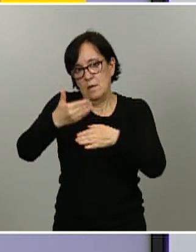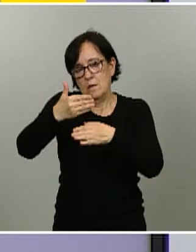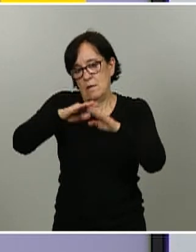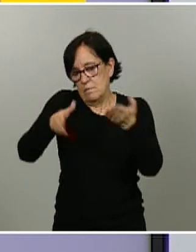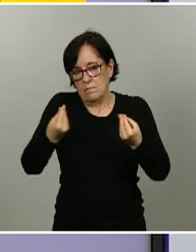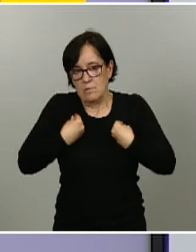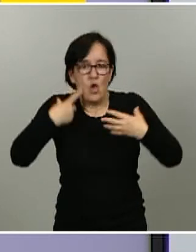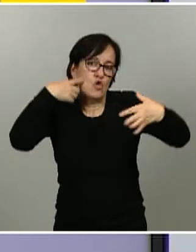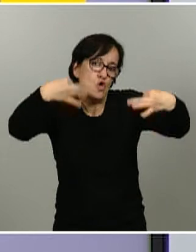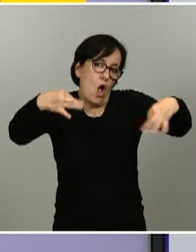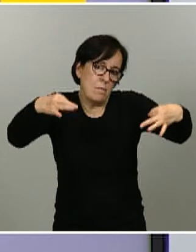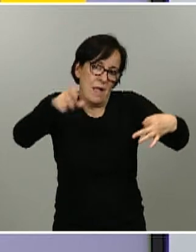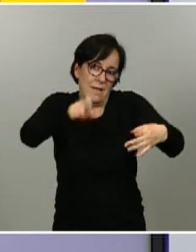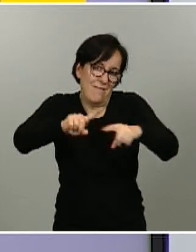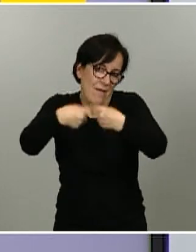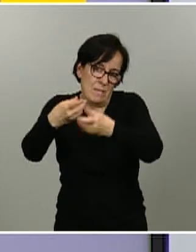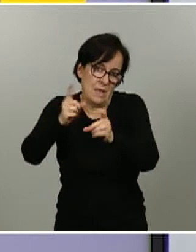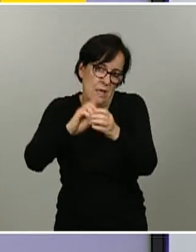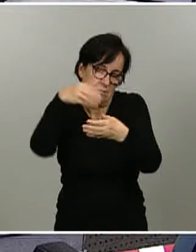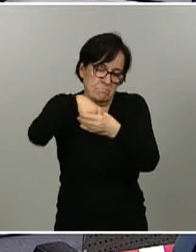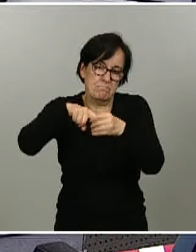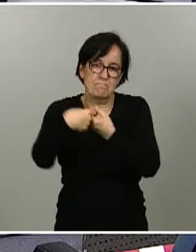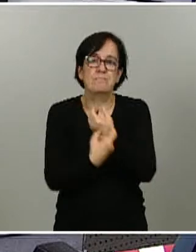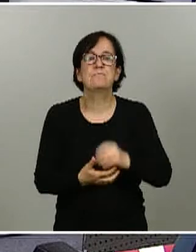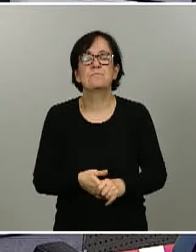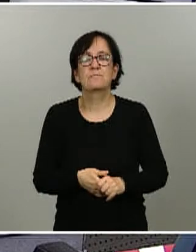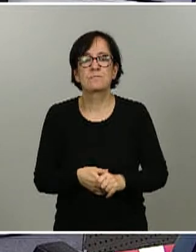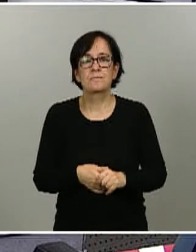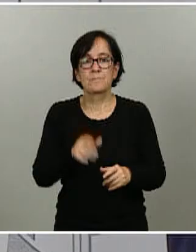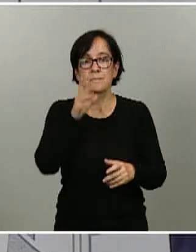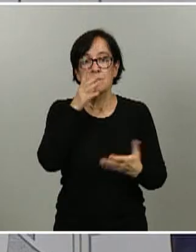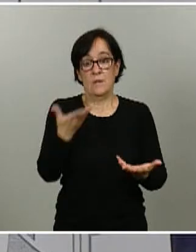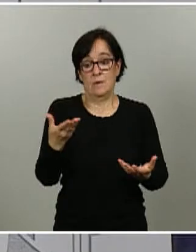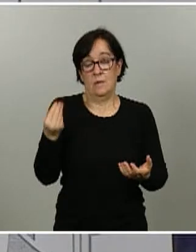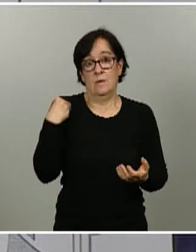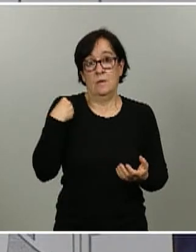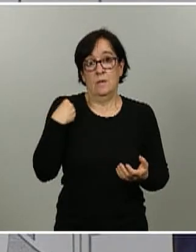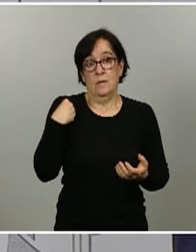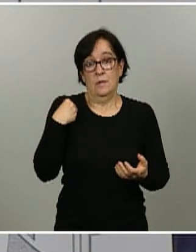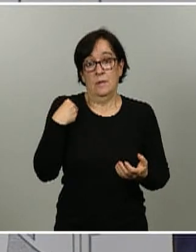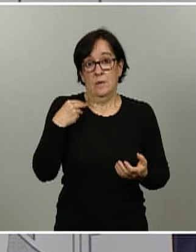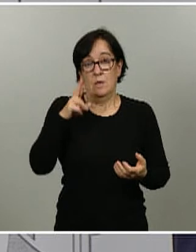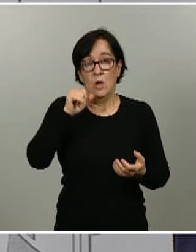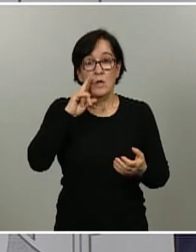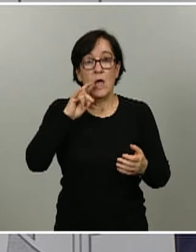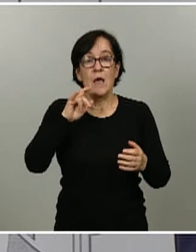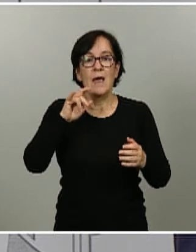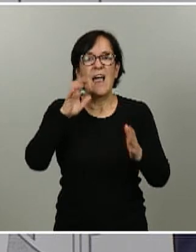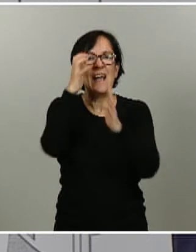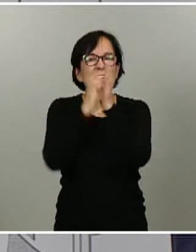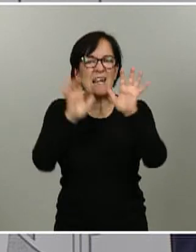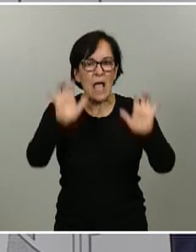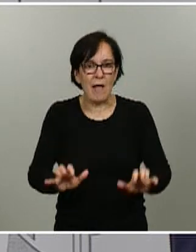normales gracias respecto a la pregunta que me ha dirigido a mí Rocío sobre las rebajas mira hay que evitar las